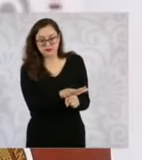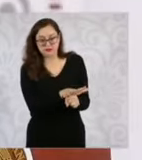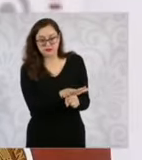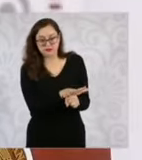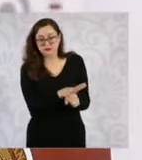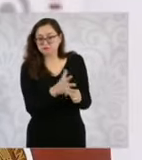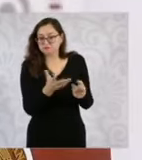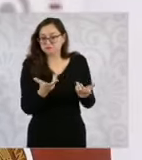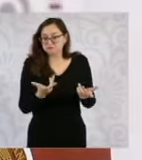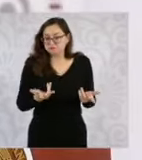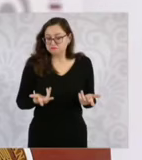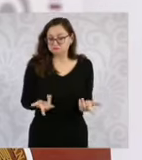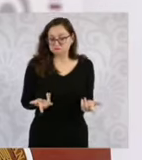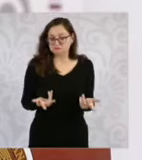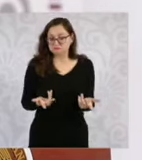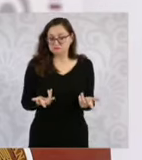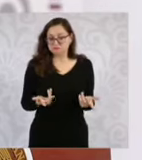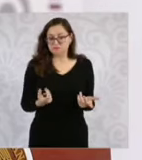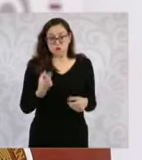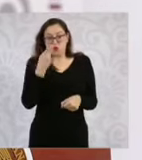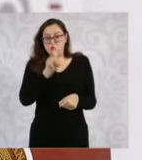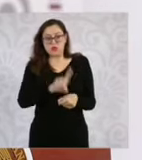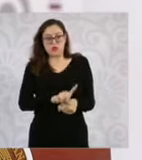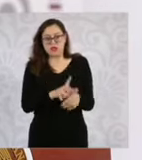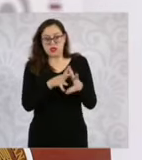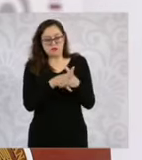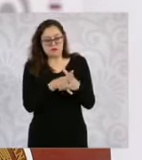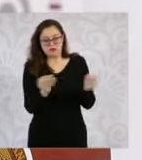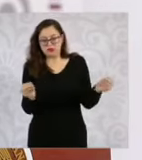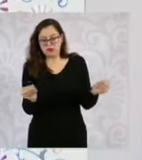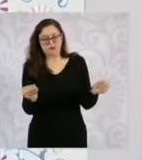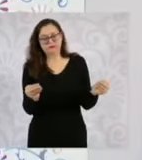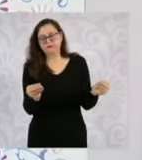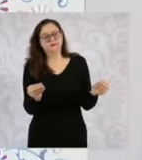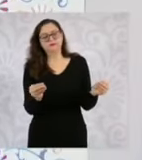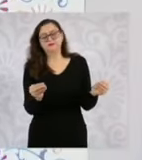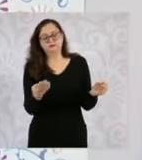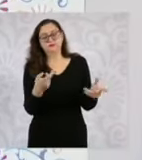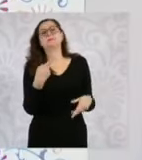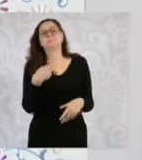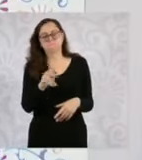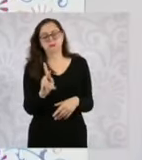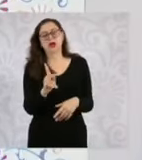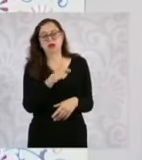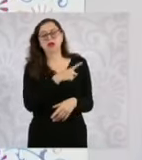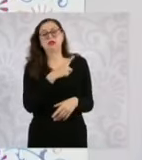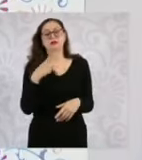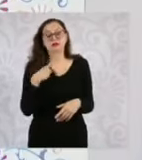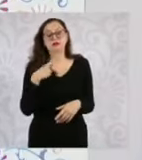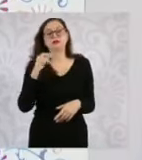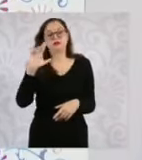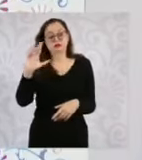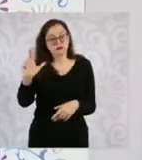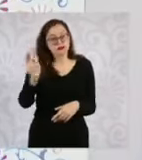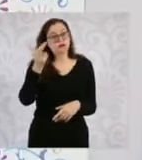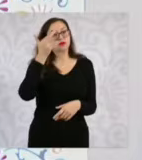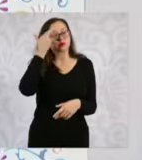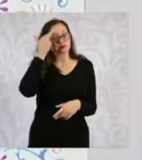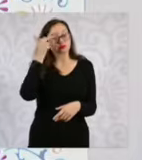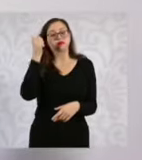digamos, no es que en un día se vaya a resolver. Pero también hay que recordar cuál es la causa